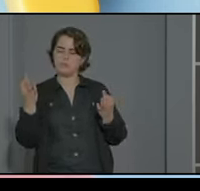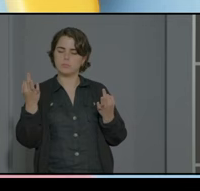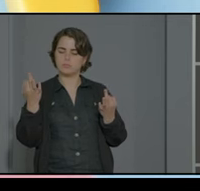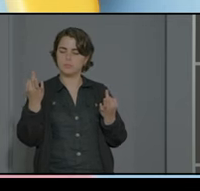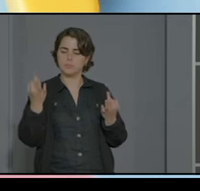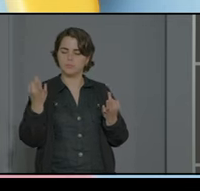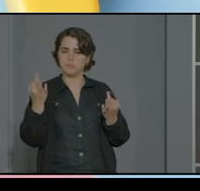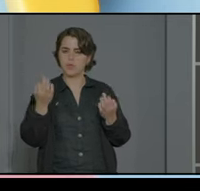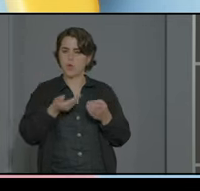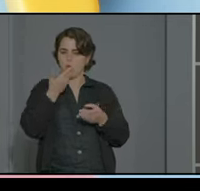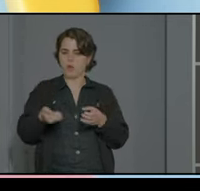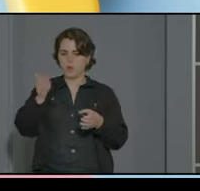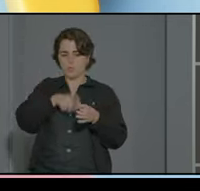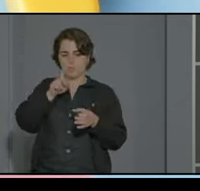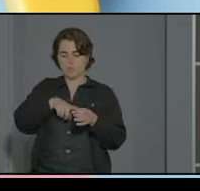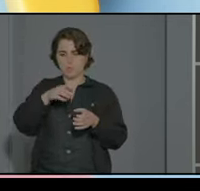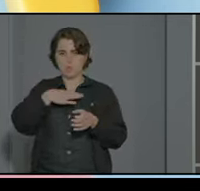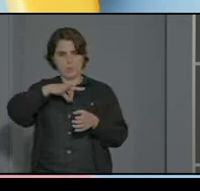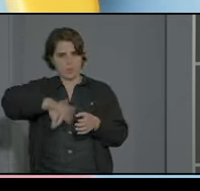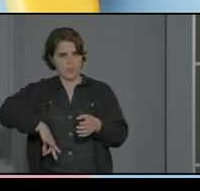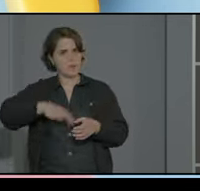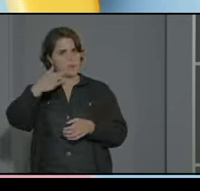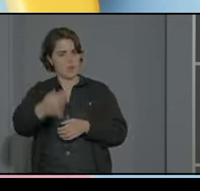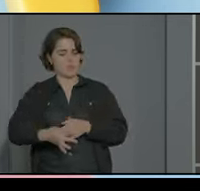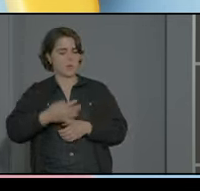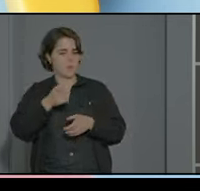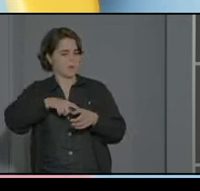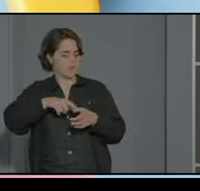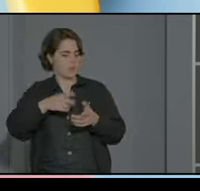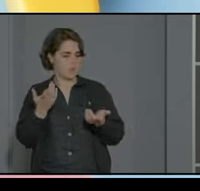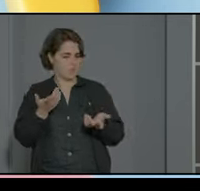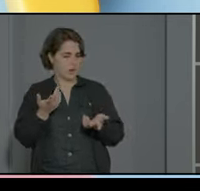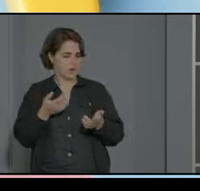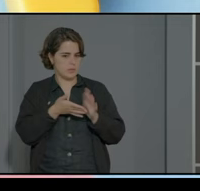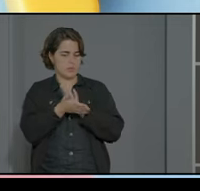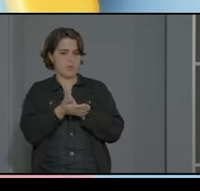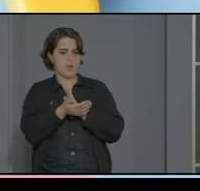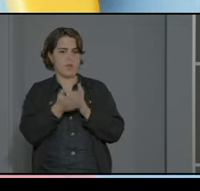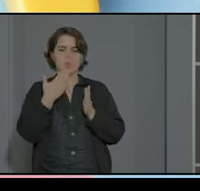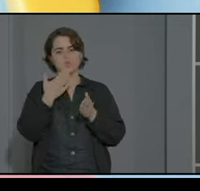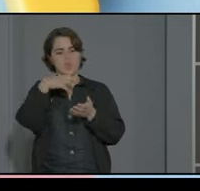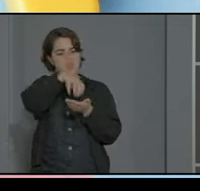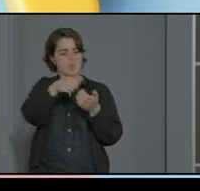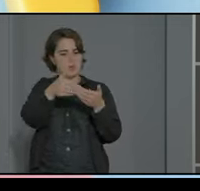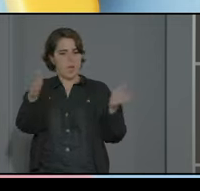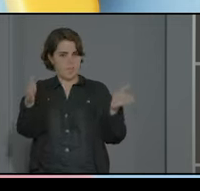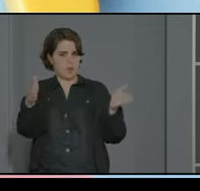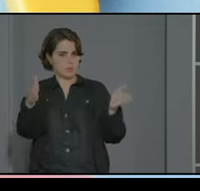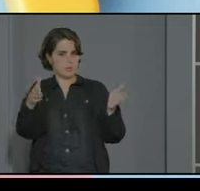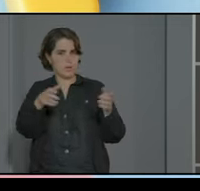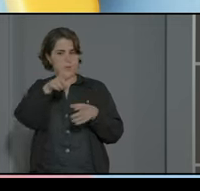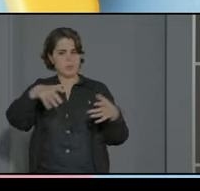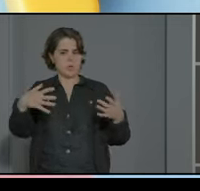colegio y poder participar o sea intentamos transmitir esa idea de centro abierto en donde todos